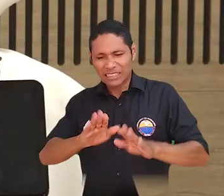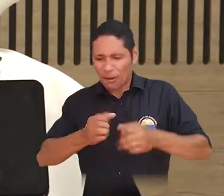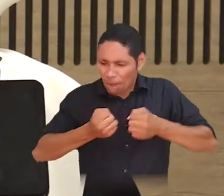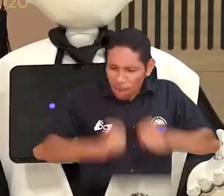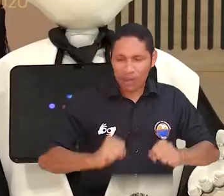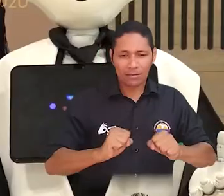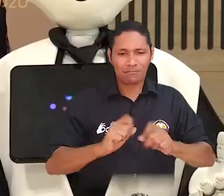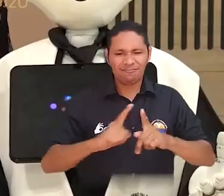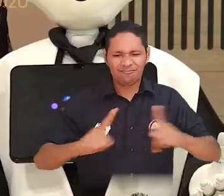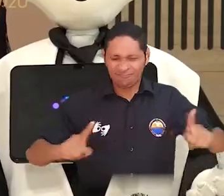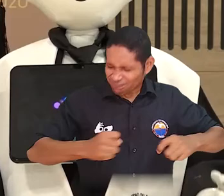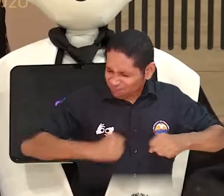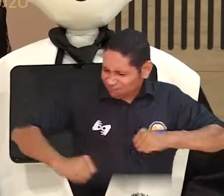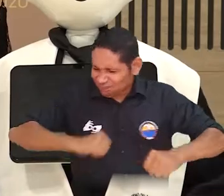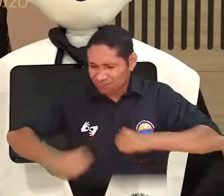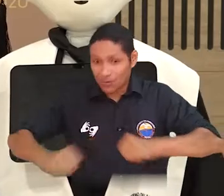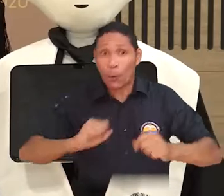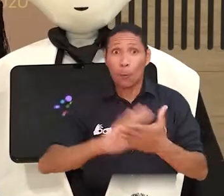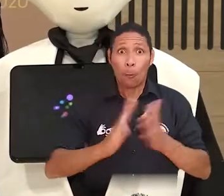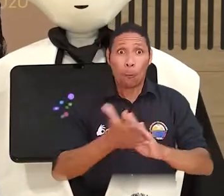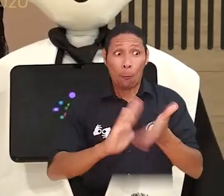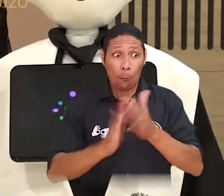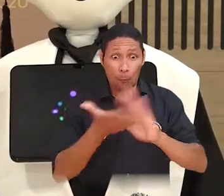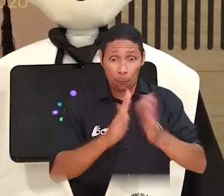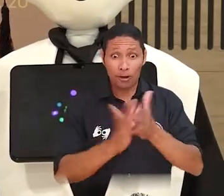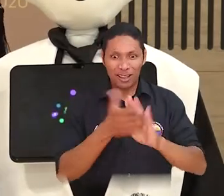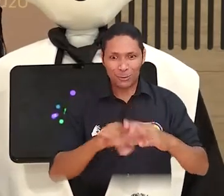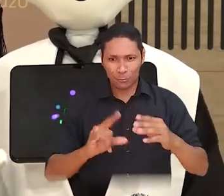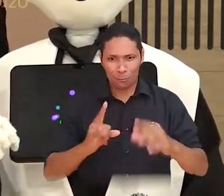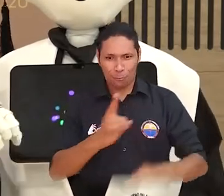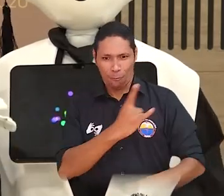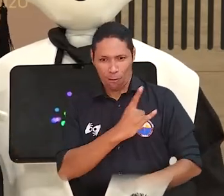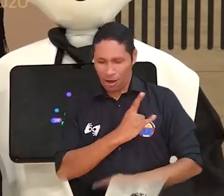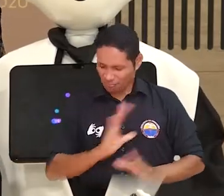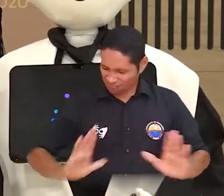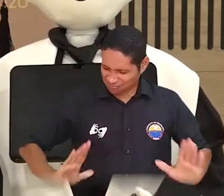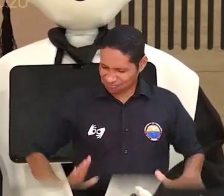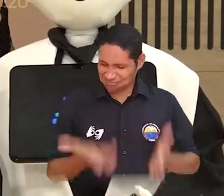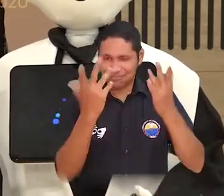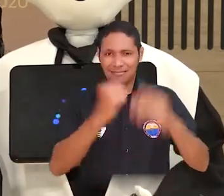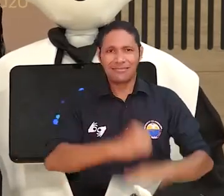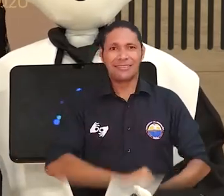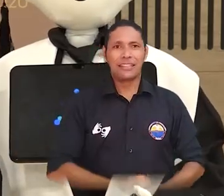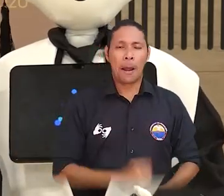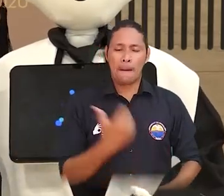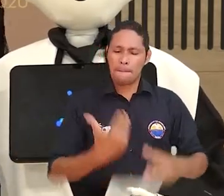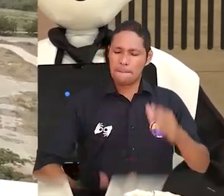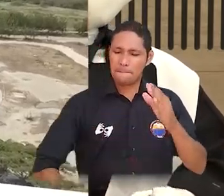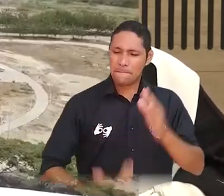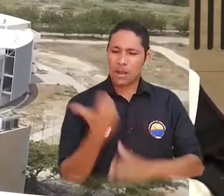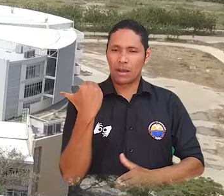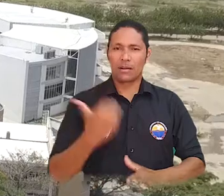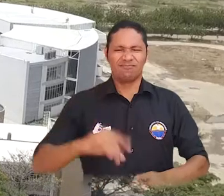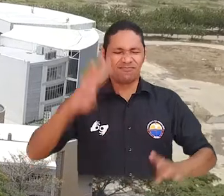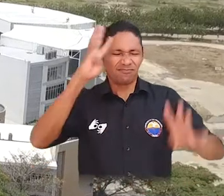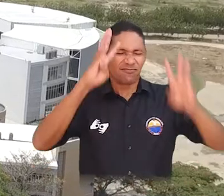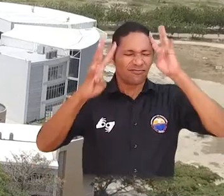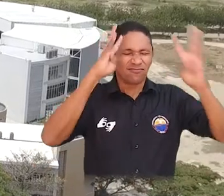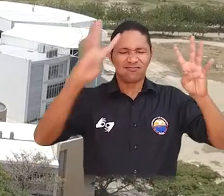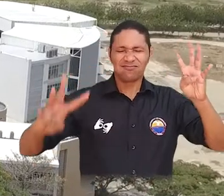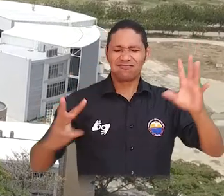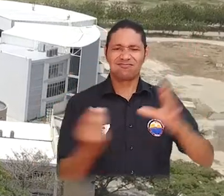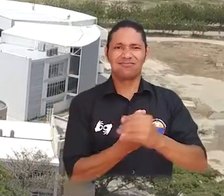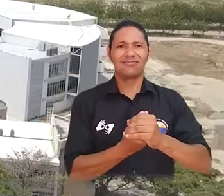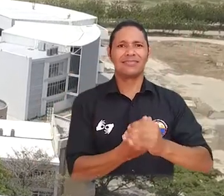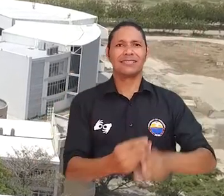graduados. Es ejemplo de resiliencia y esfuerzo para siempre brindar lo mejor a su comunidad universitaria. La universidad universitaria más